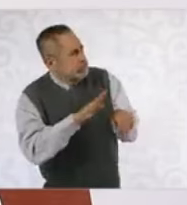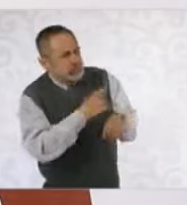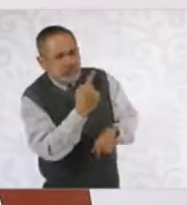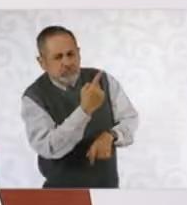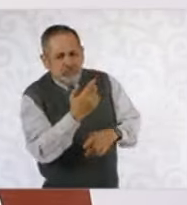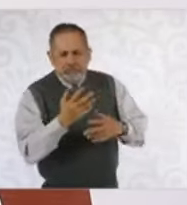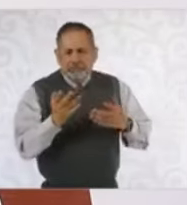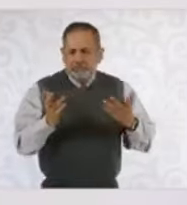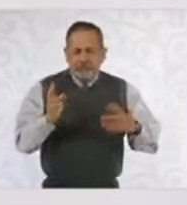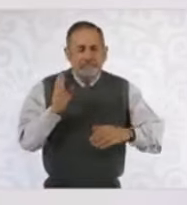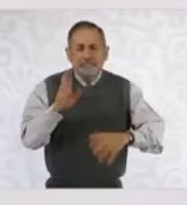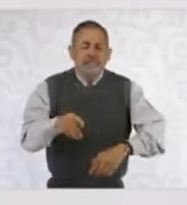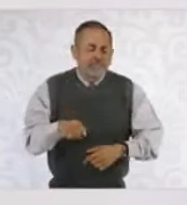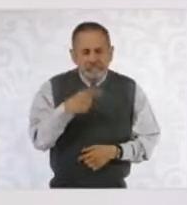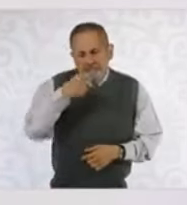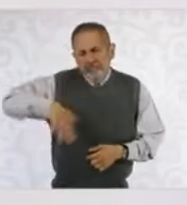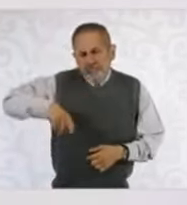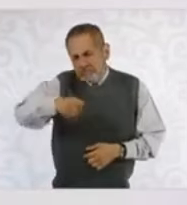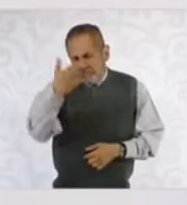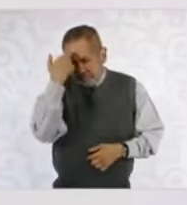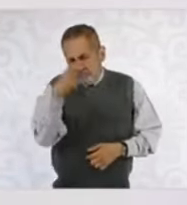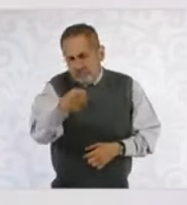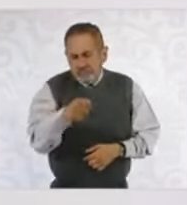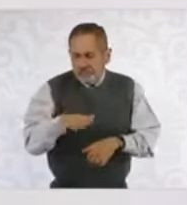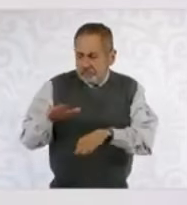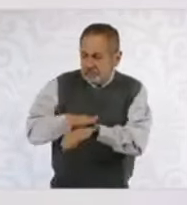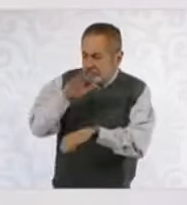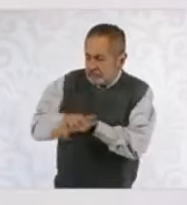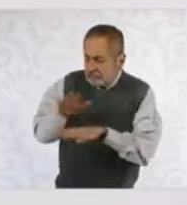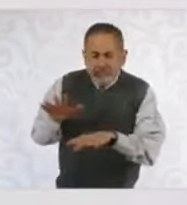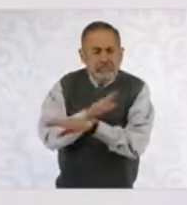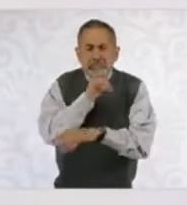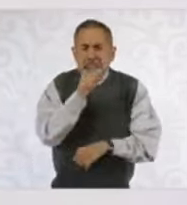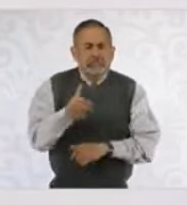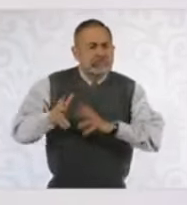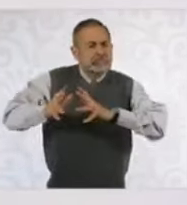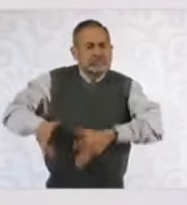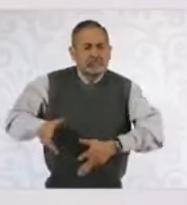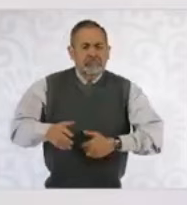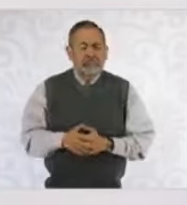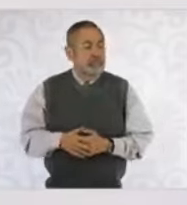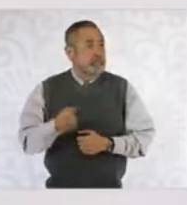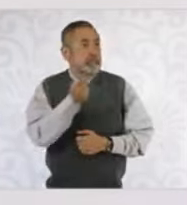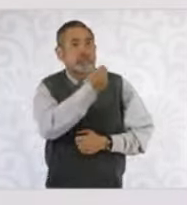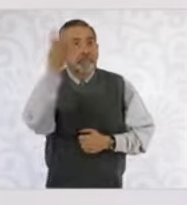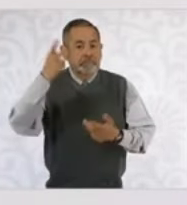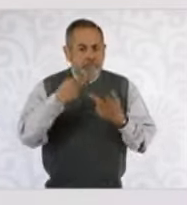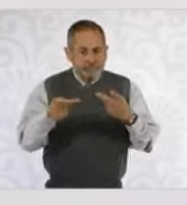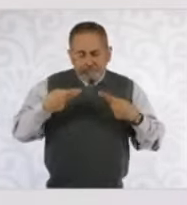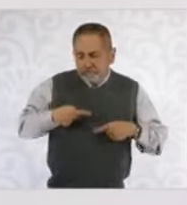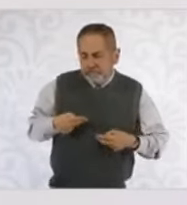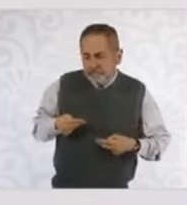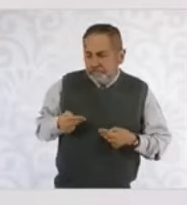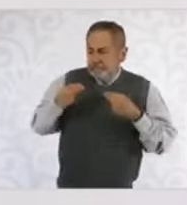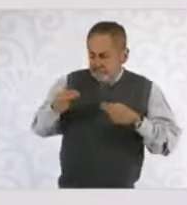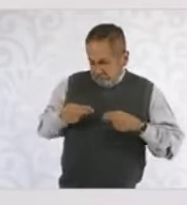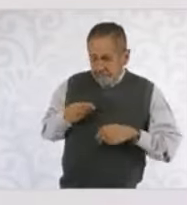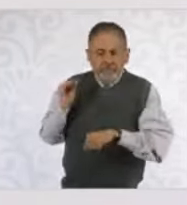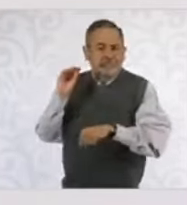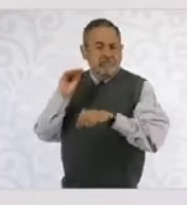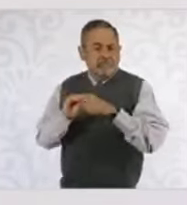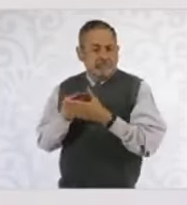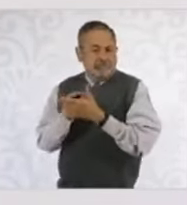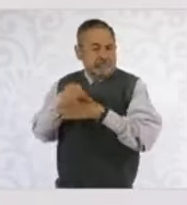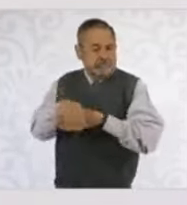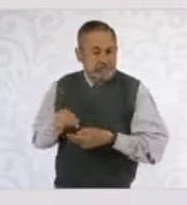calificación no cambia. A todos los inversionistas estamos haciendo un trabajo muy